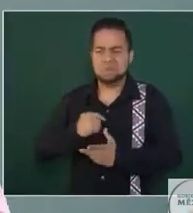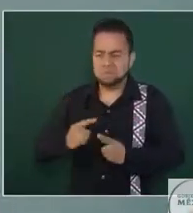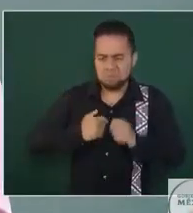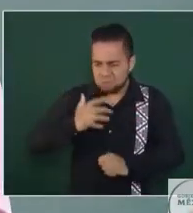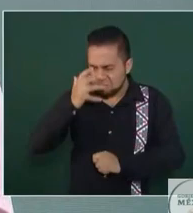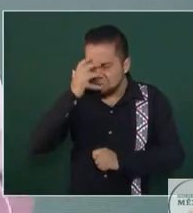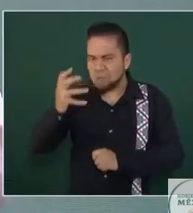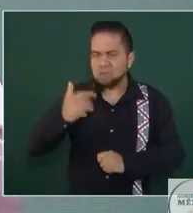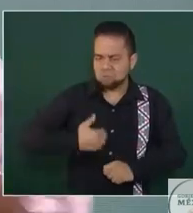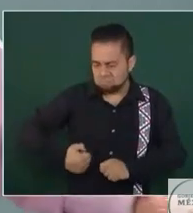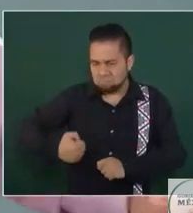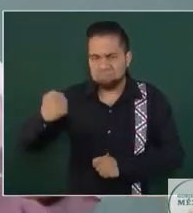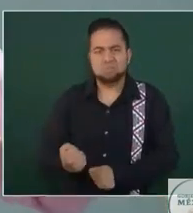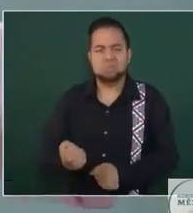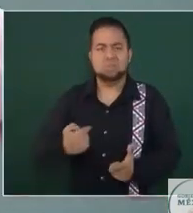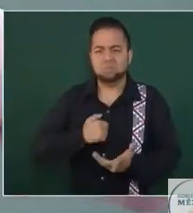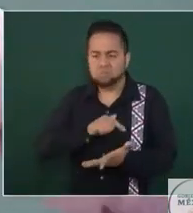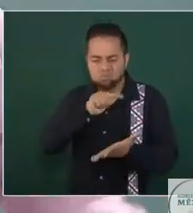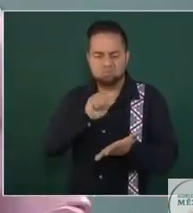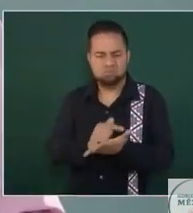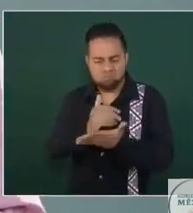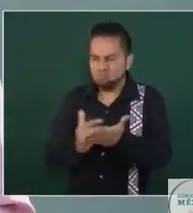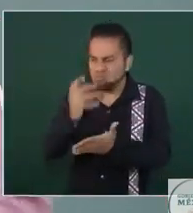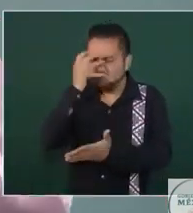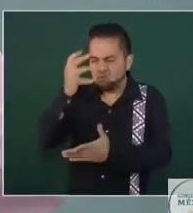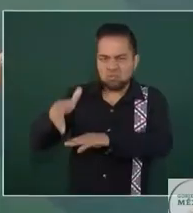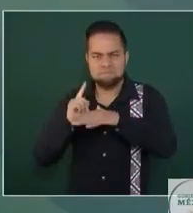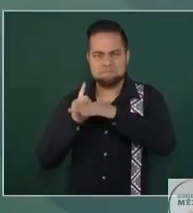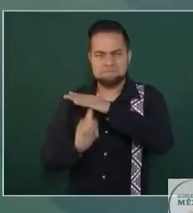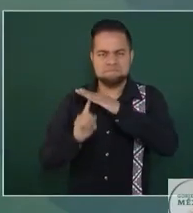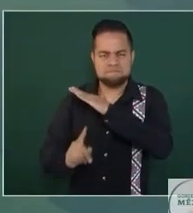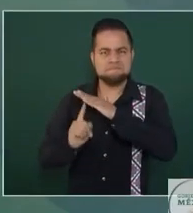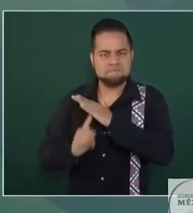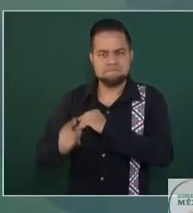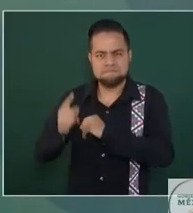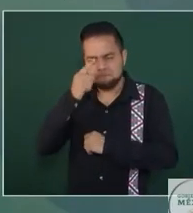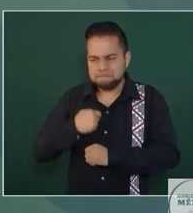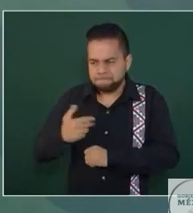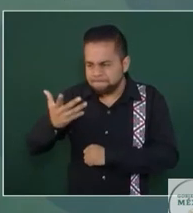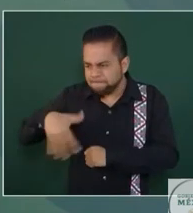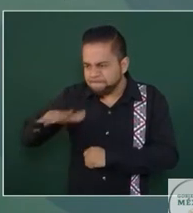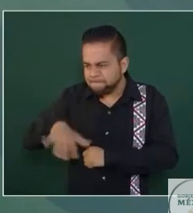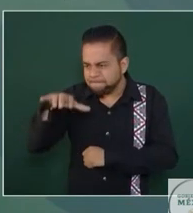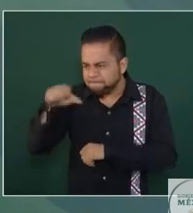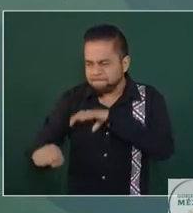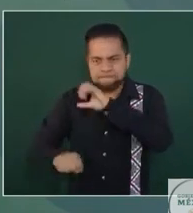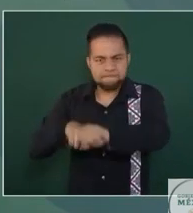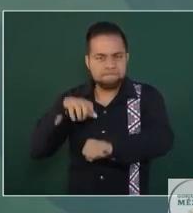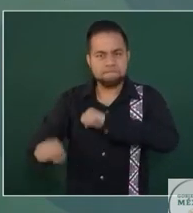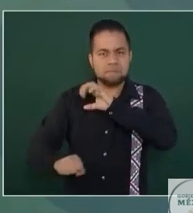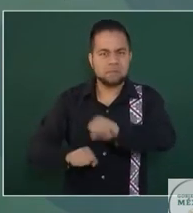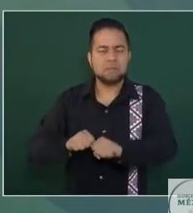mano y que van a haber esas leyes severas para perseguir y detener